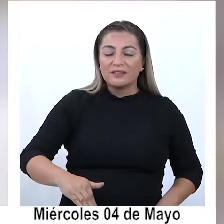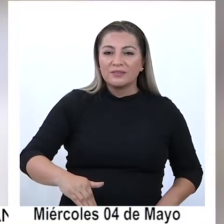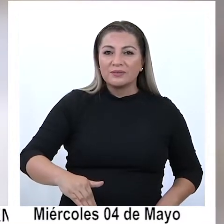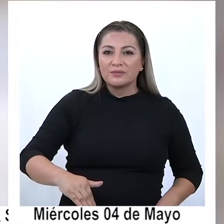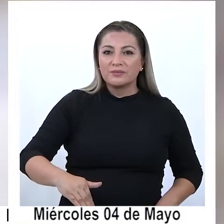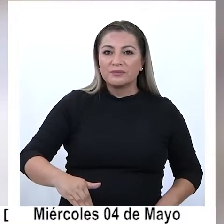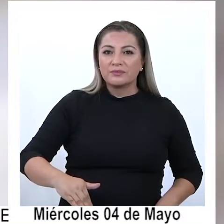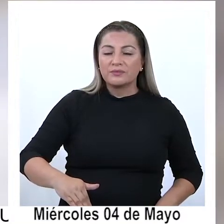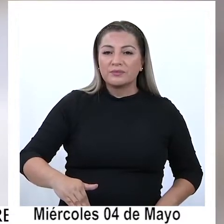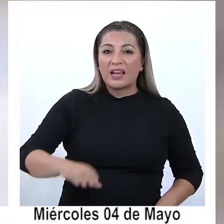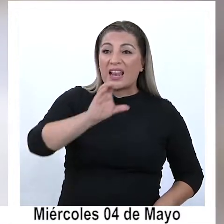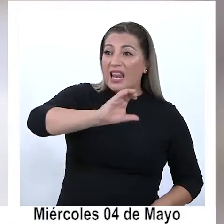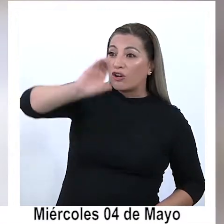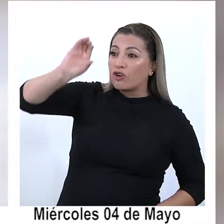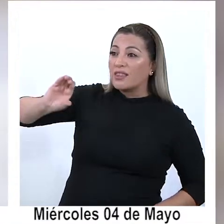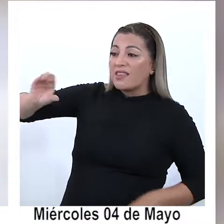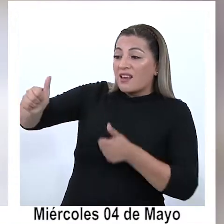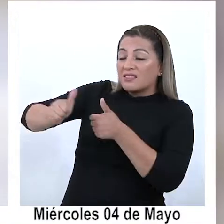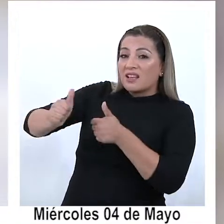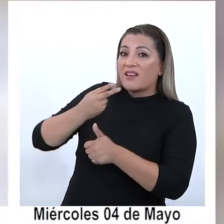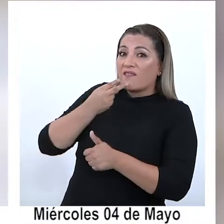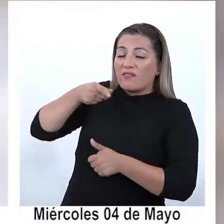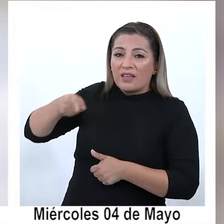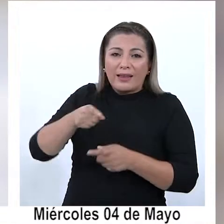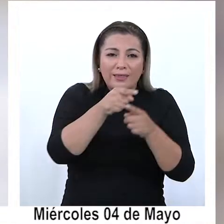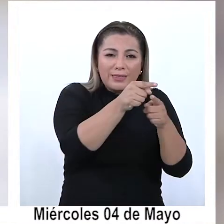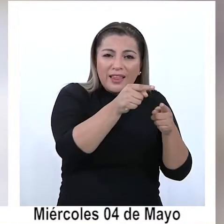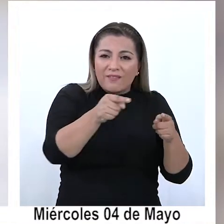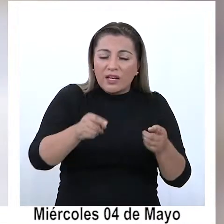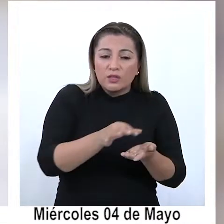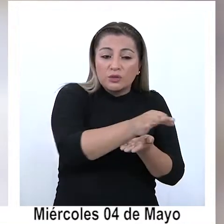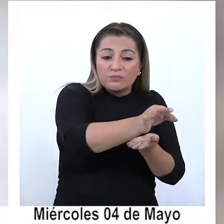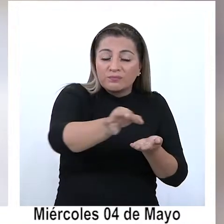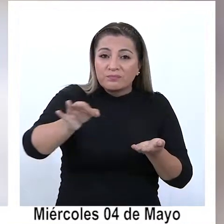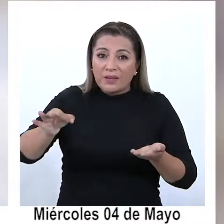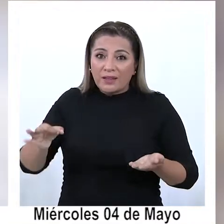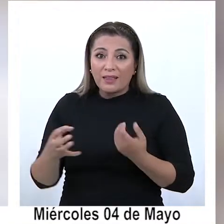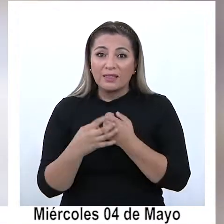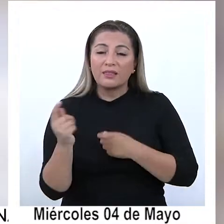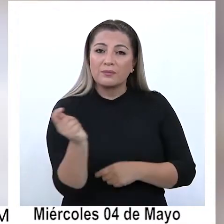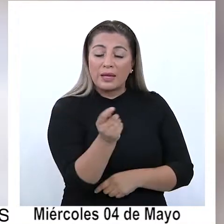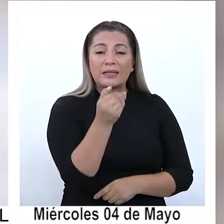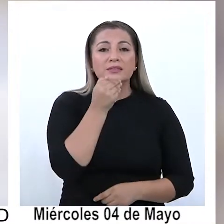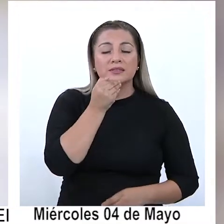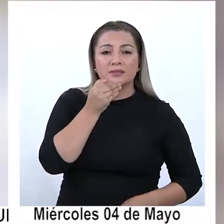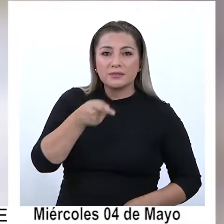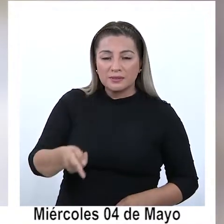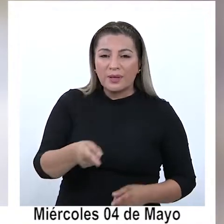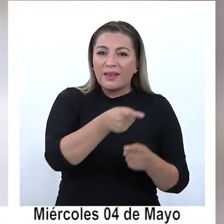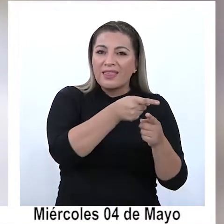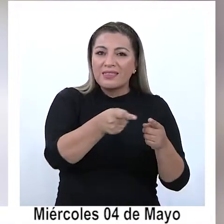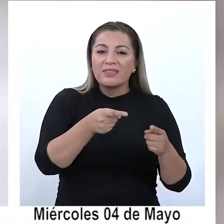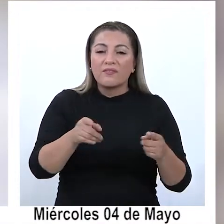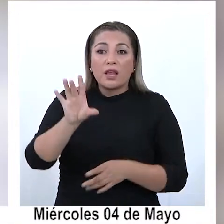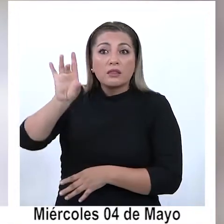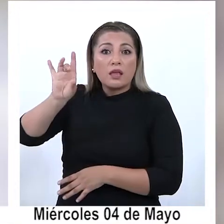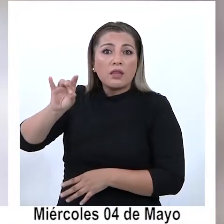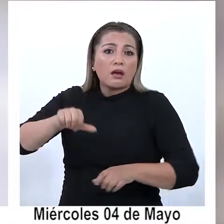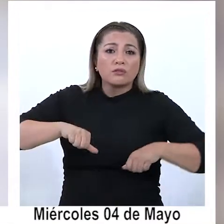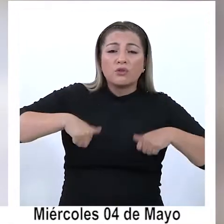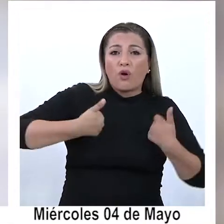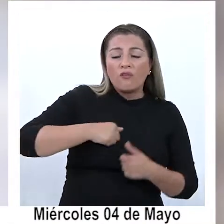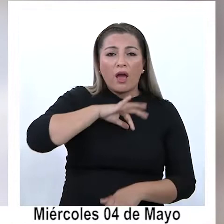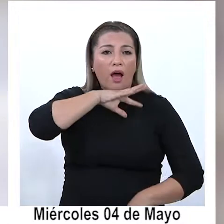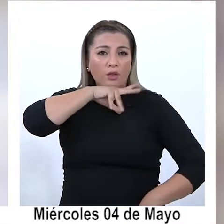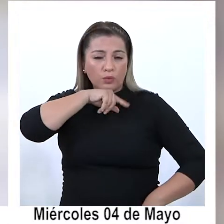quebrada, de la precordillera, de diferentes partes de la región y también con diferentes edades, jóvenes,